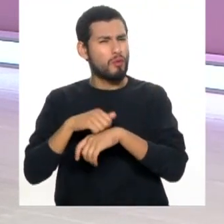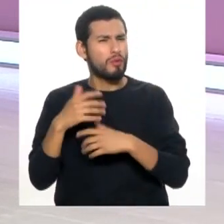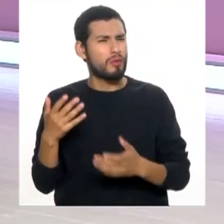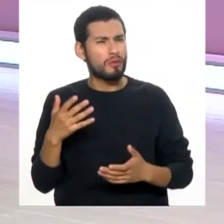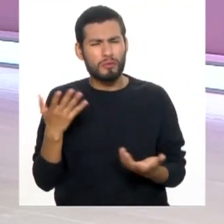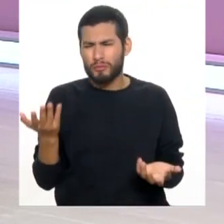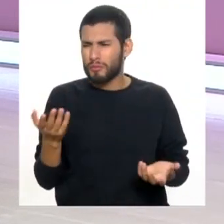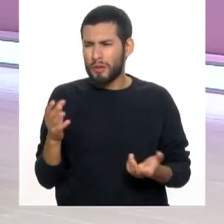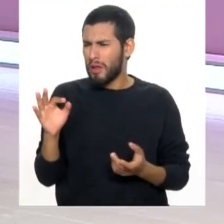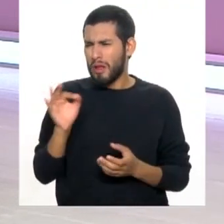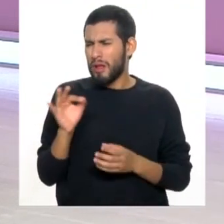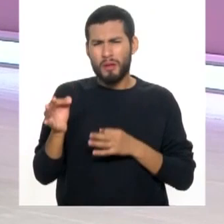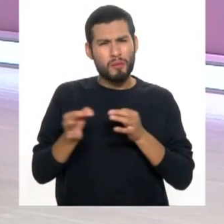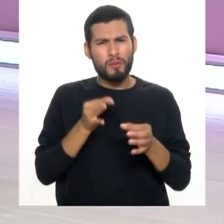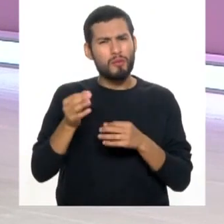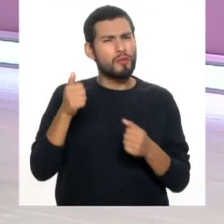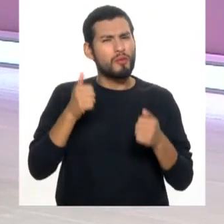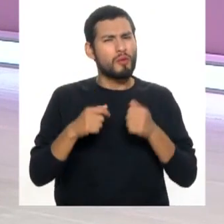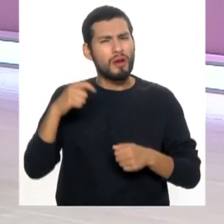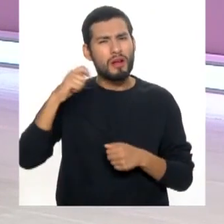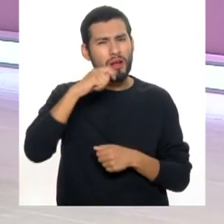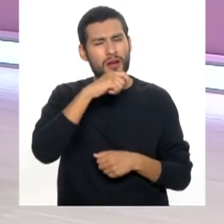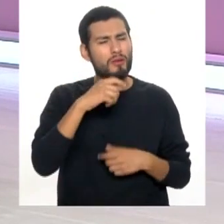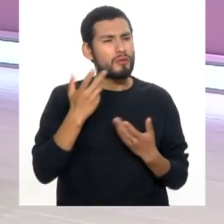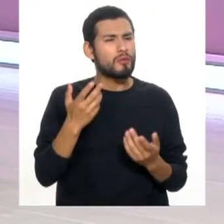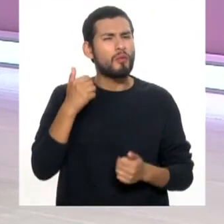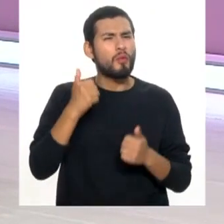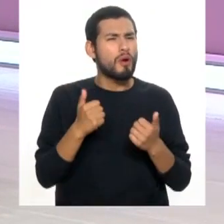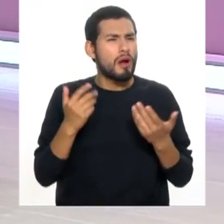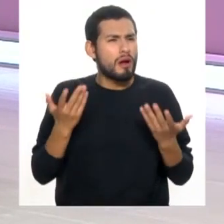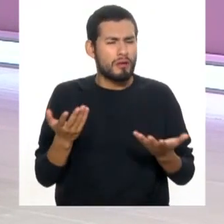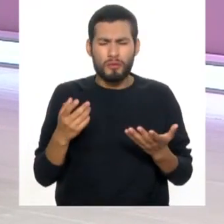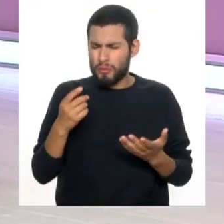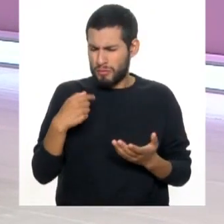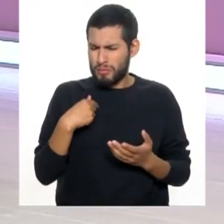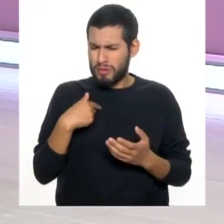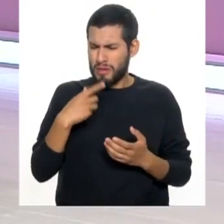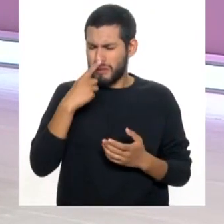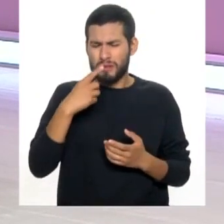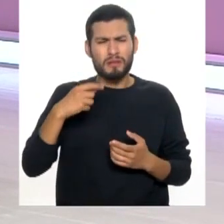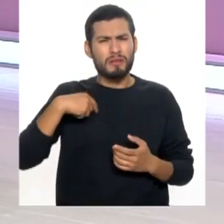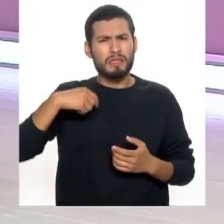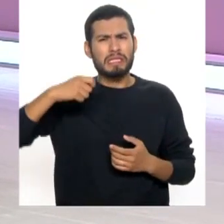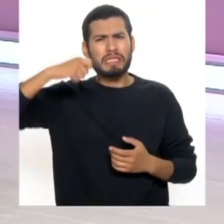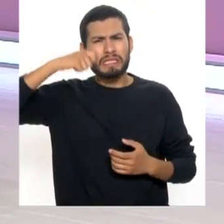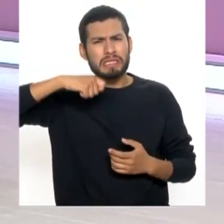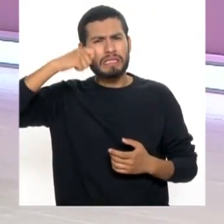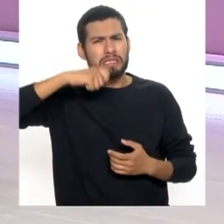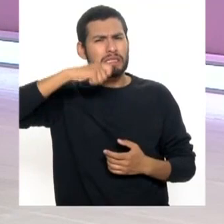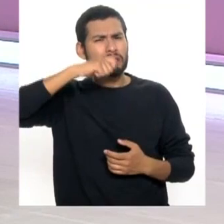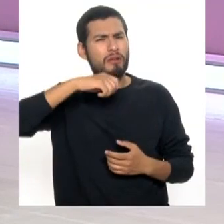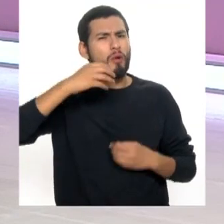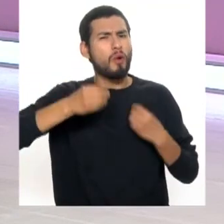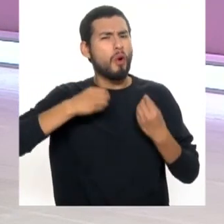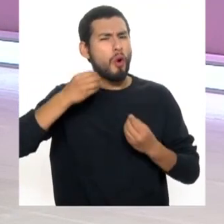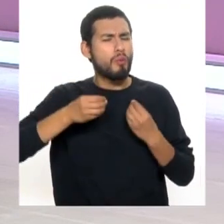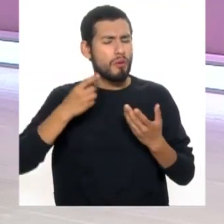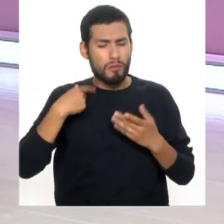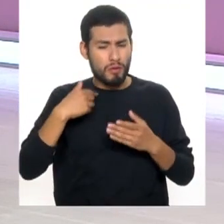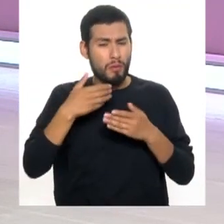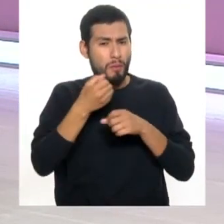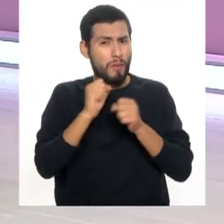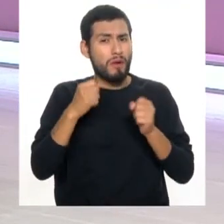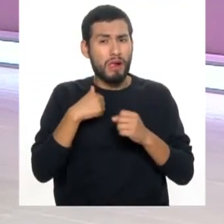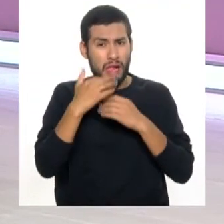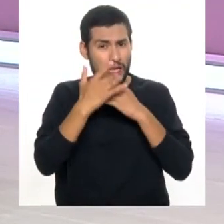Nadie me ha dicho qué cepillo debo de comprar. Entonces, diría, ¿no puede haber un efecto mecánico también en esto de cepillarse que me trae sangrado? Sí,